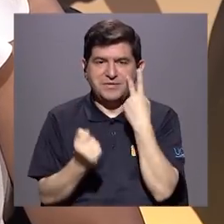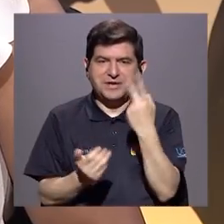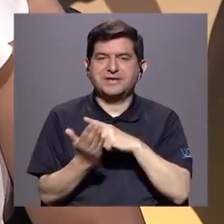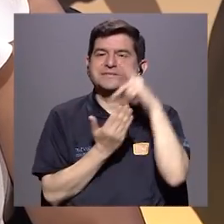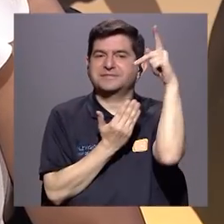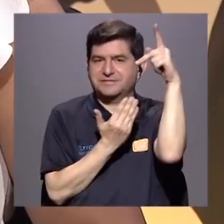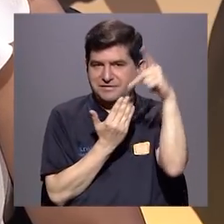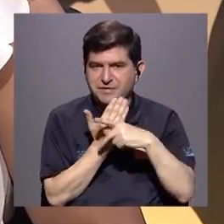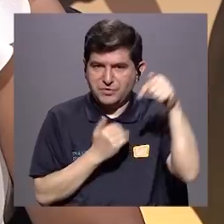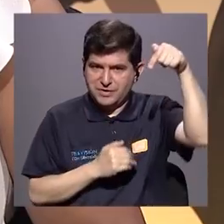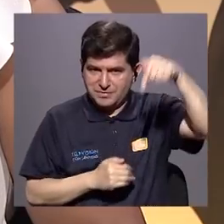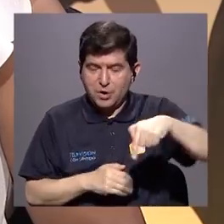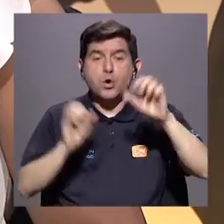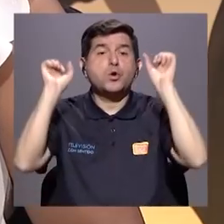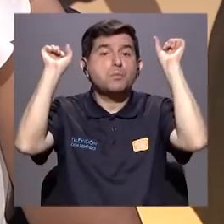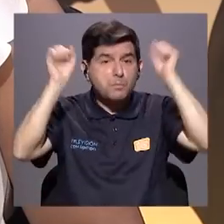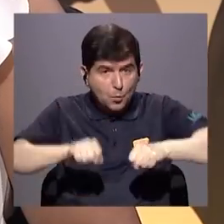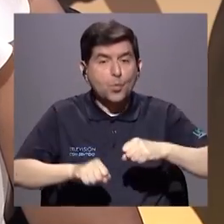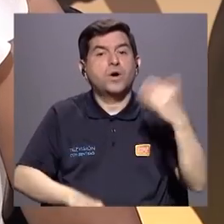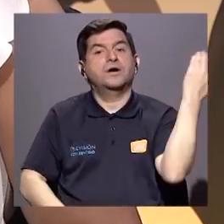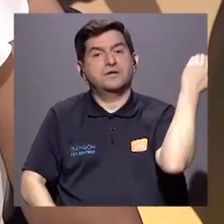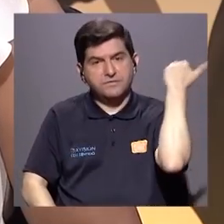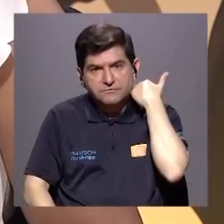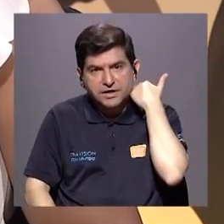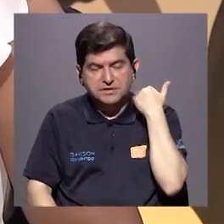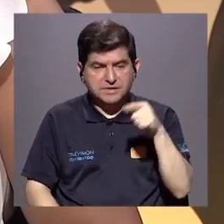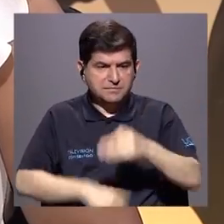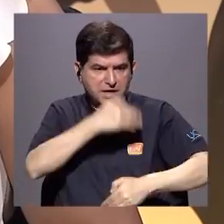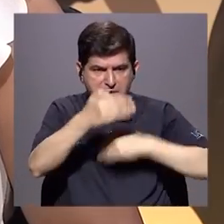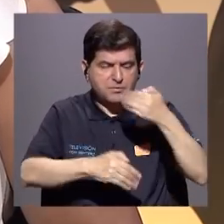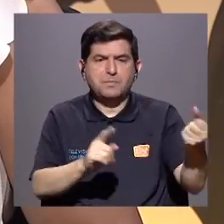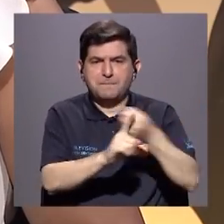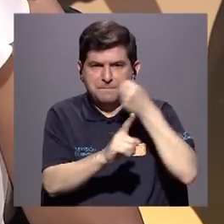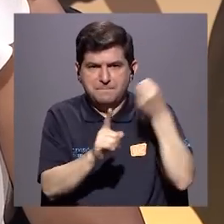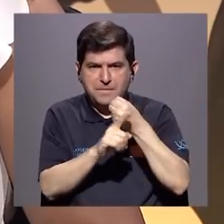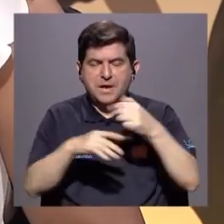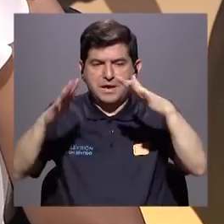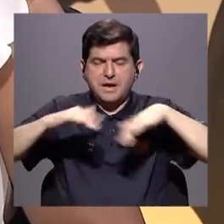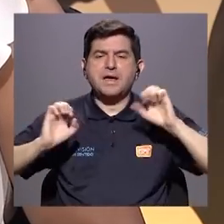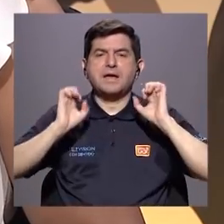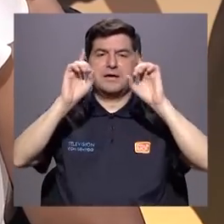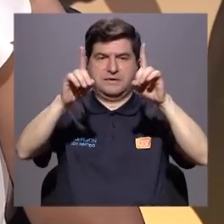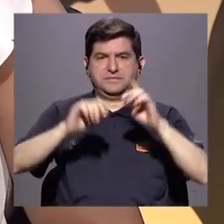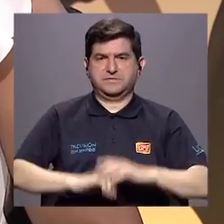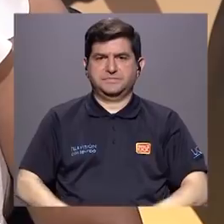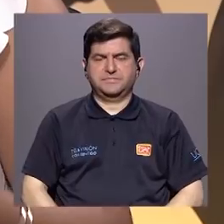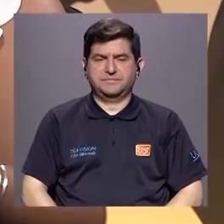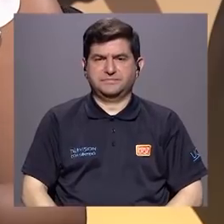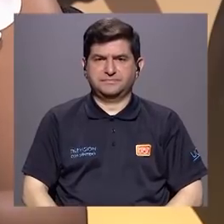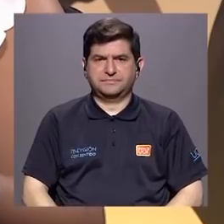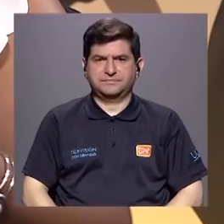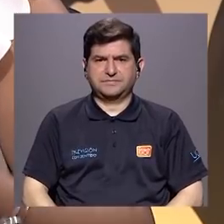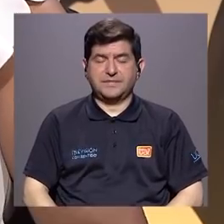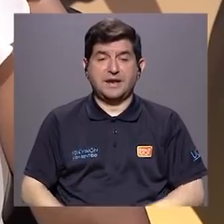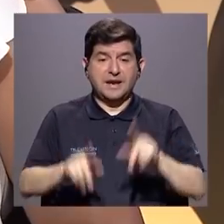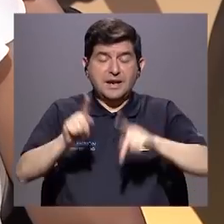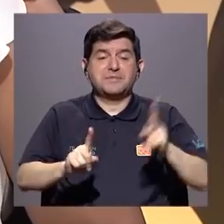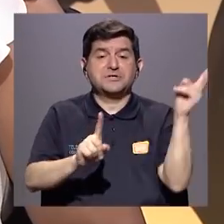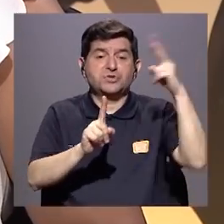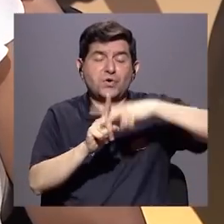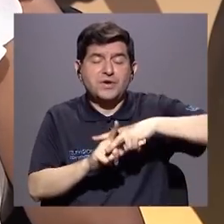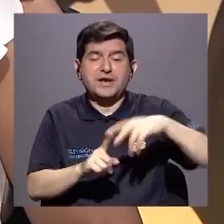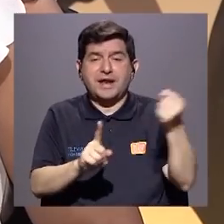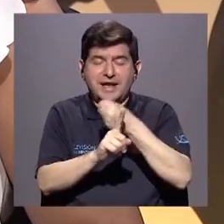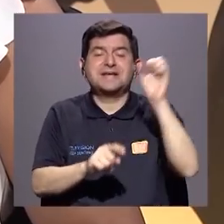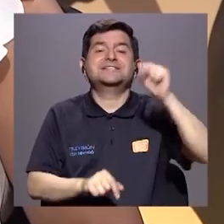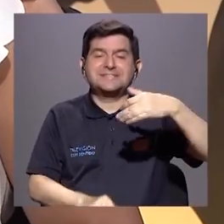viendo el programa al día de hoy, puede ser una víctima de esta dinámica de violencia en el ámbito educativo. Quien ejerce esa